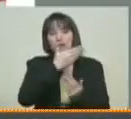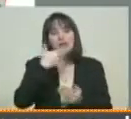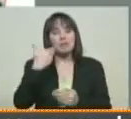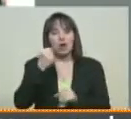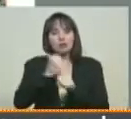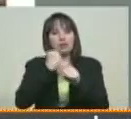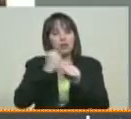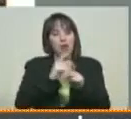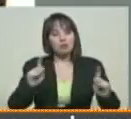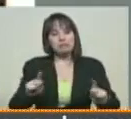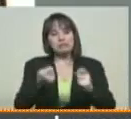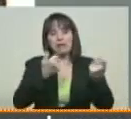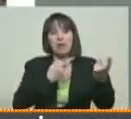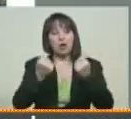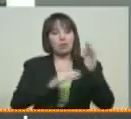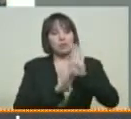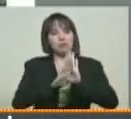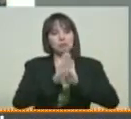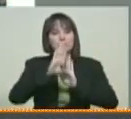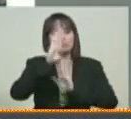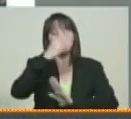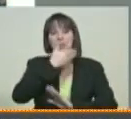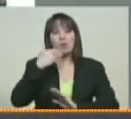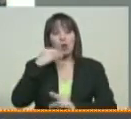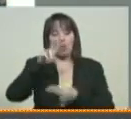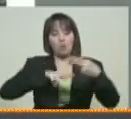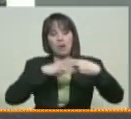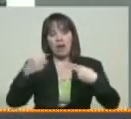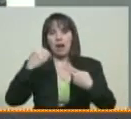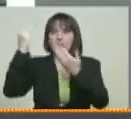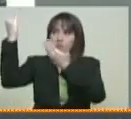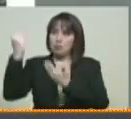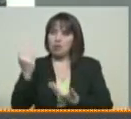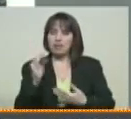económico de recuperación y crecimiento económico, numeral Plan Vuelta a la Patria. ¡Gracias! ¡Gracias! ¡Gracias!